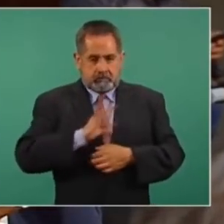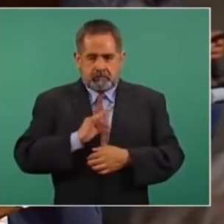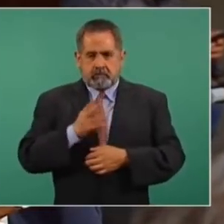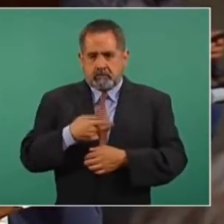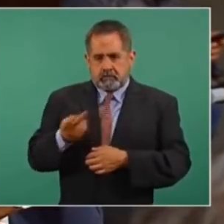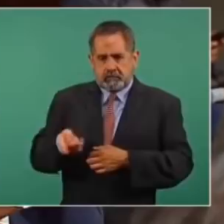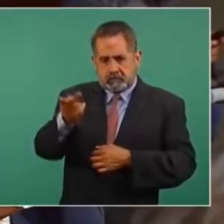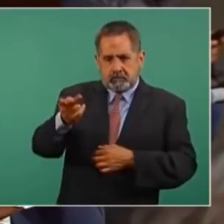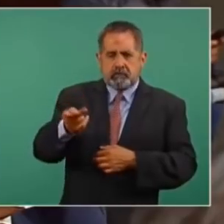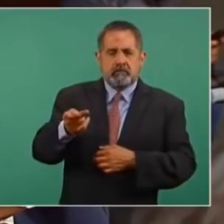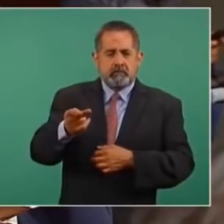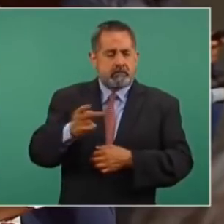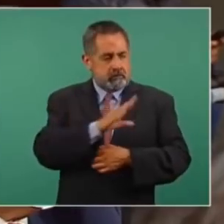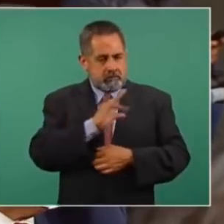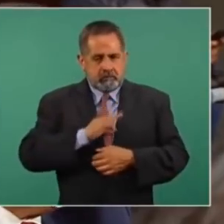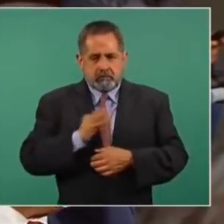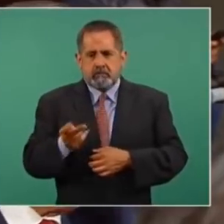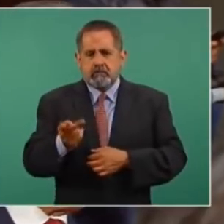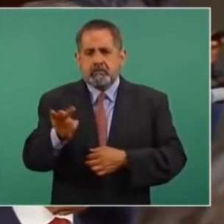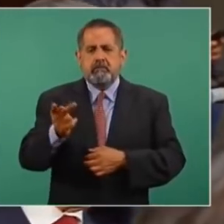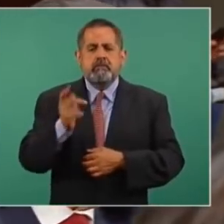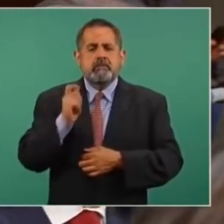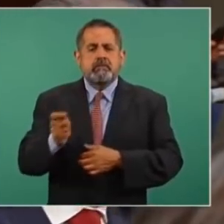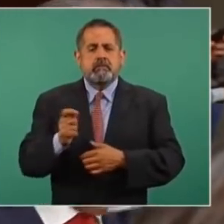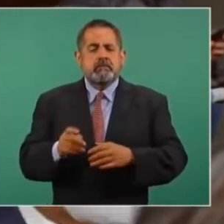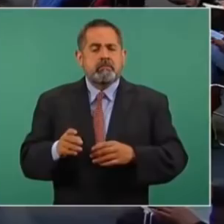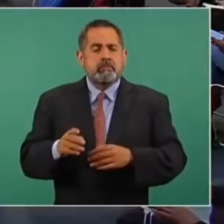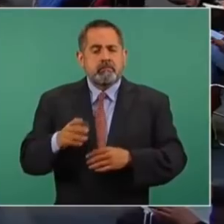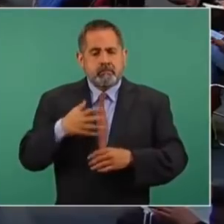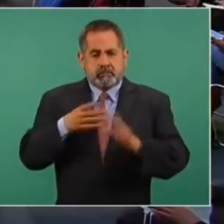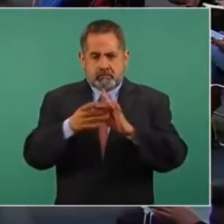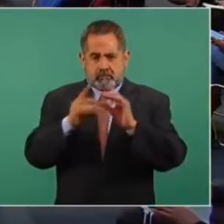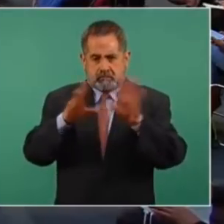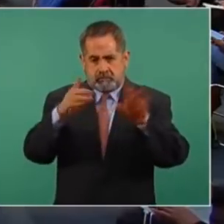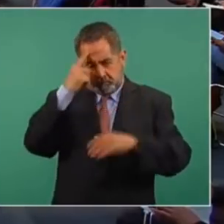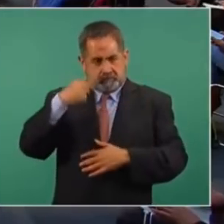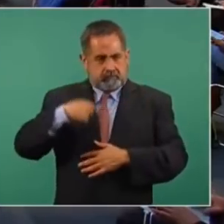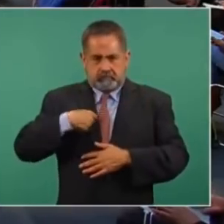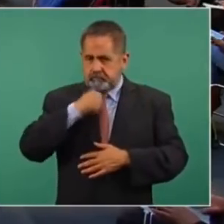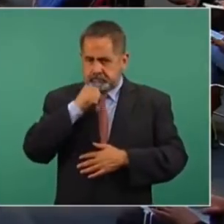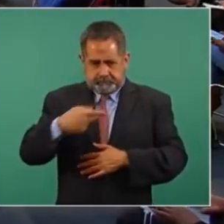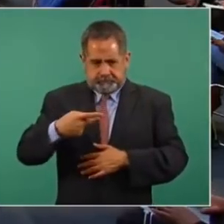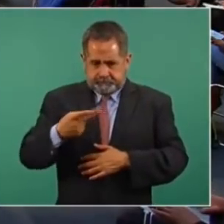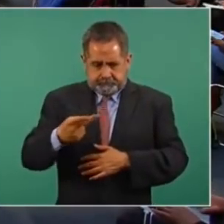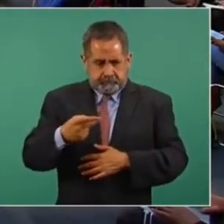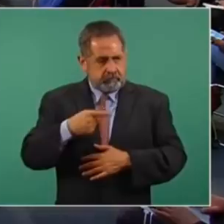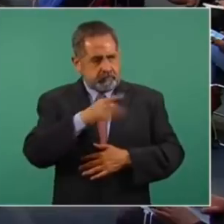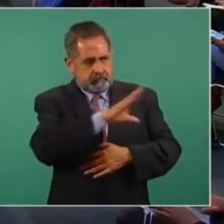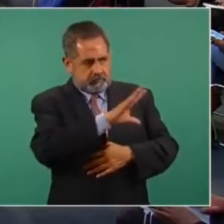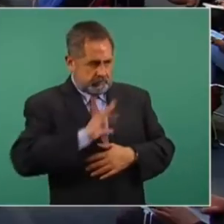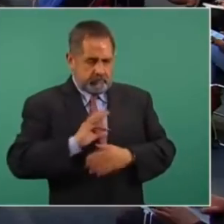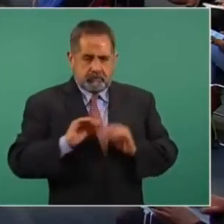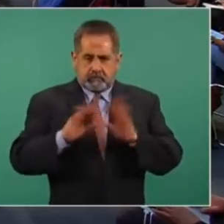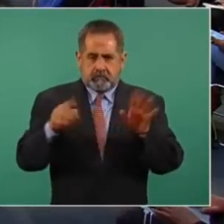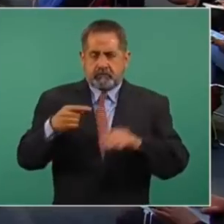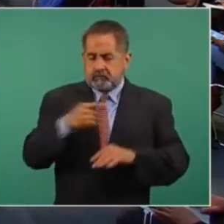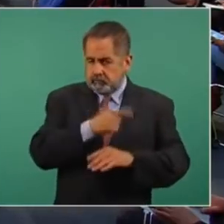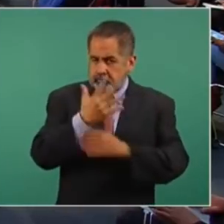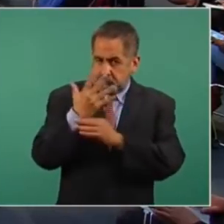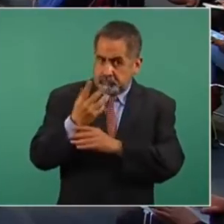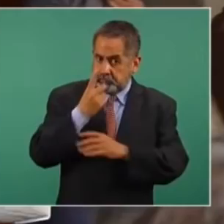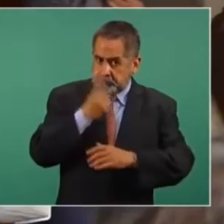que ella misma me ha pedido que le haga, yo lo aclaro para que sea lo más transparente posible.